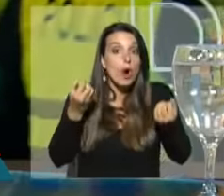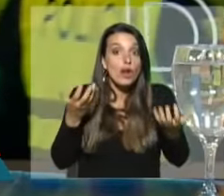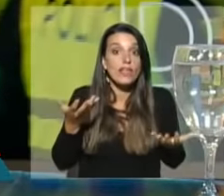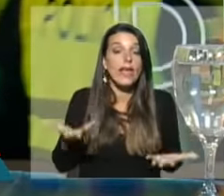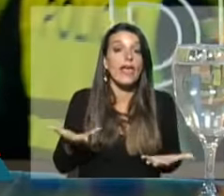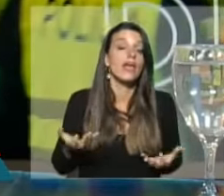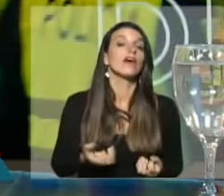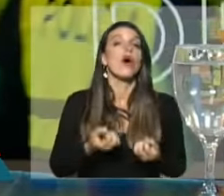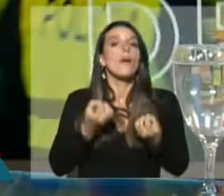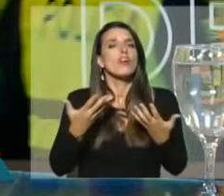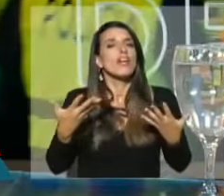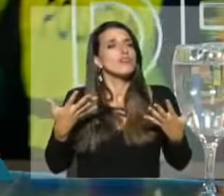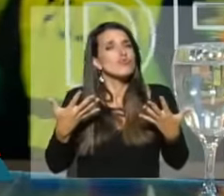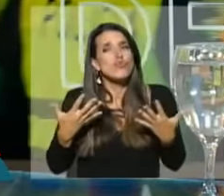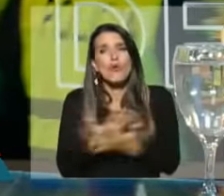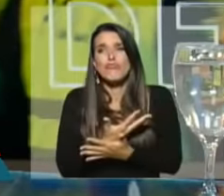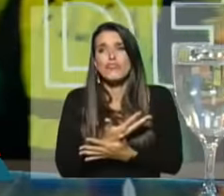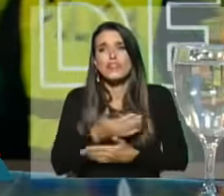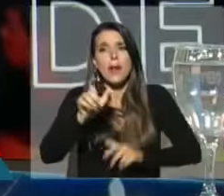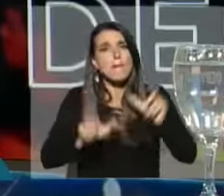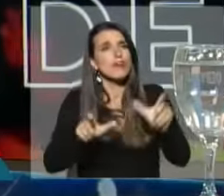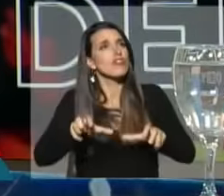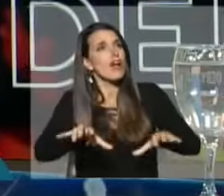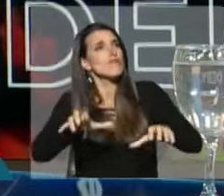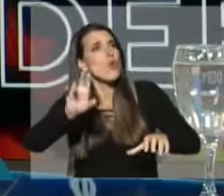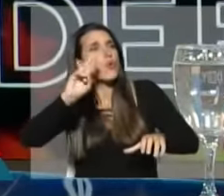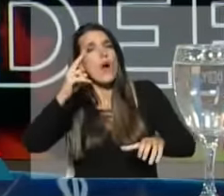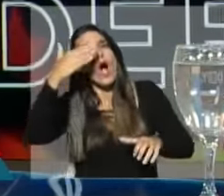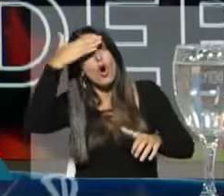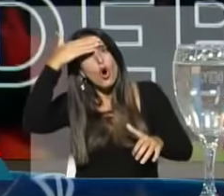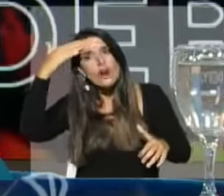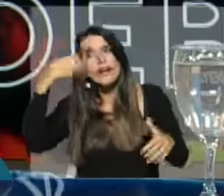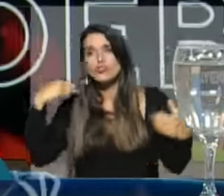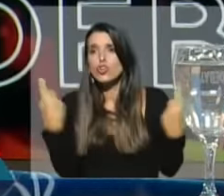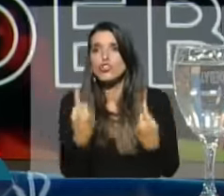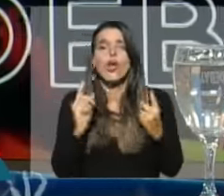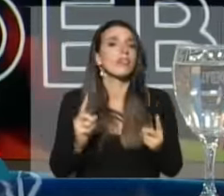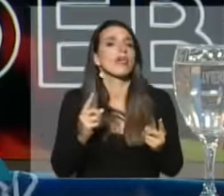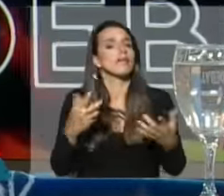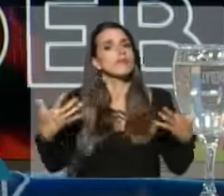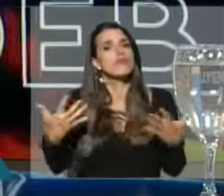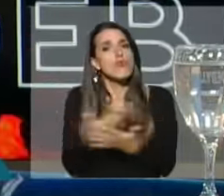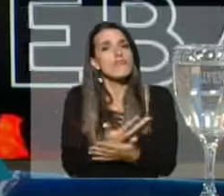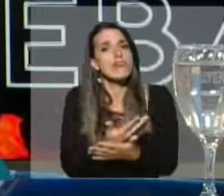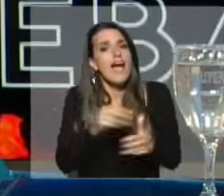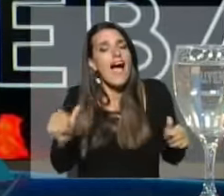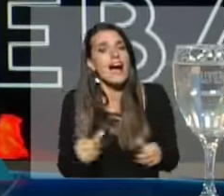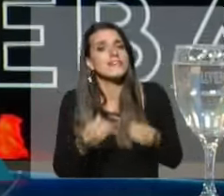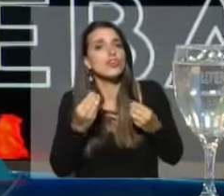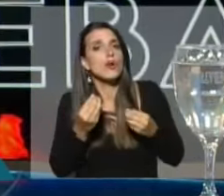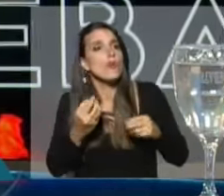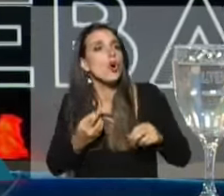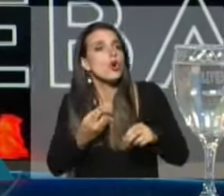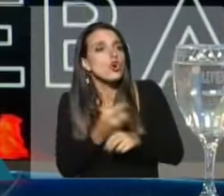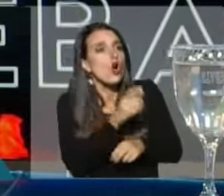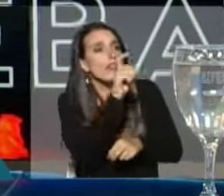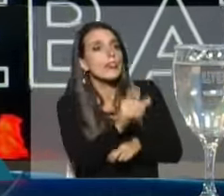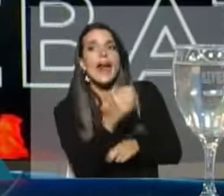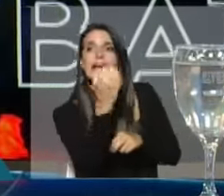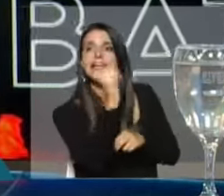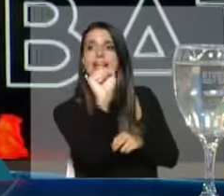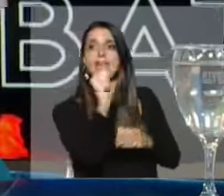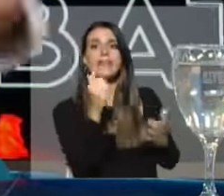qué tenemos que sufrir ciudadanas y ciudadanos honestos lo que tiene que hacer un combate a los